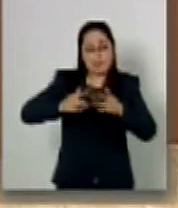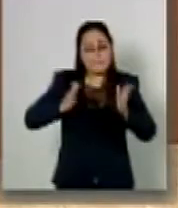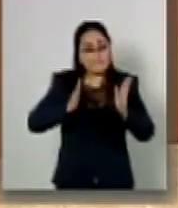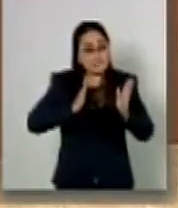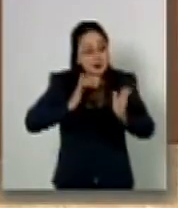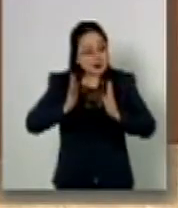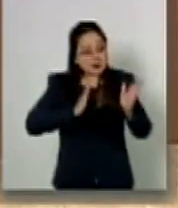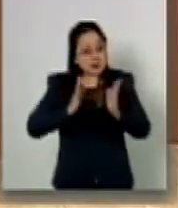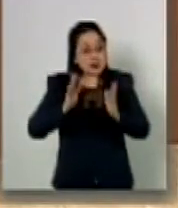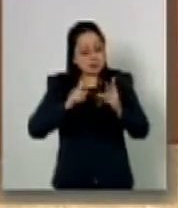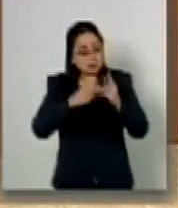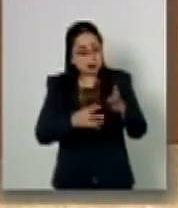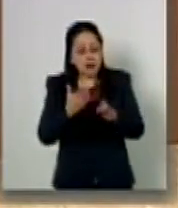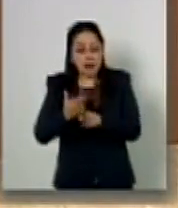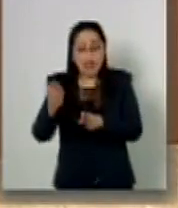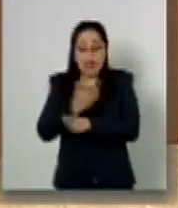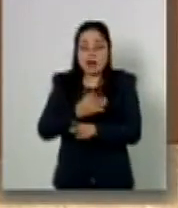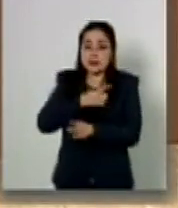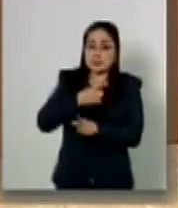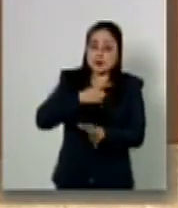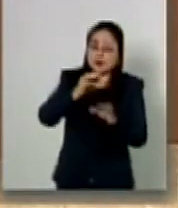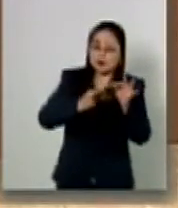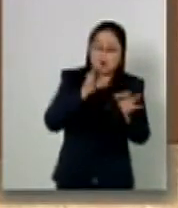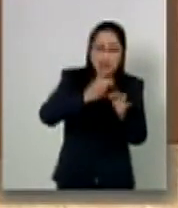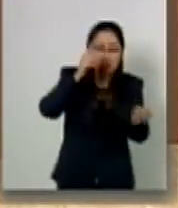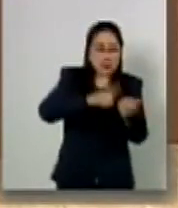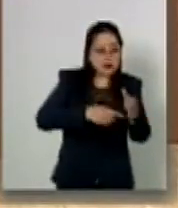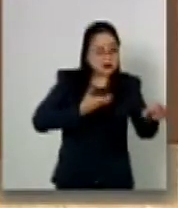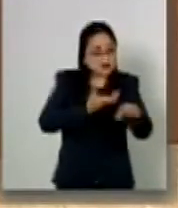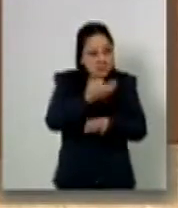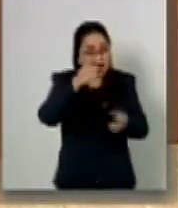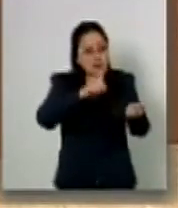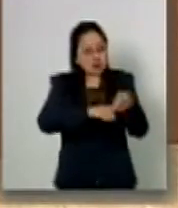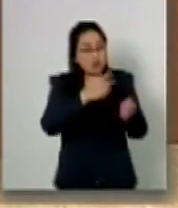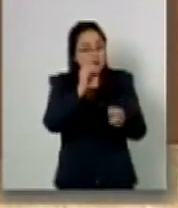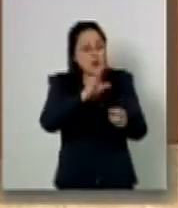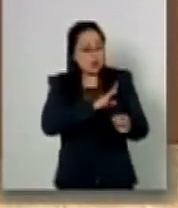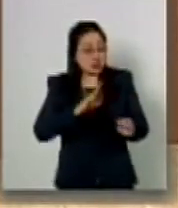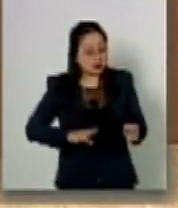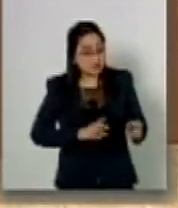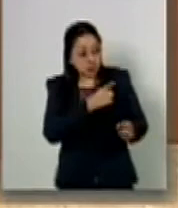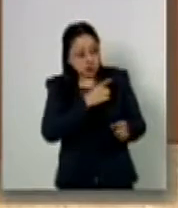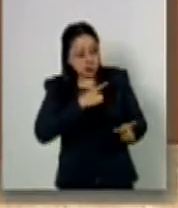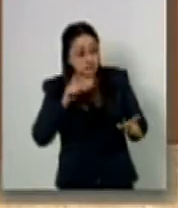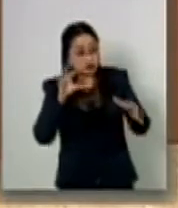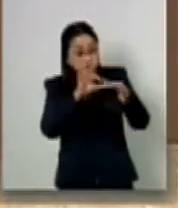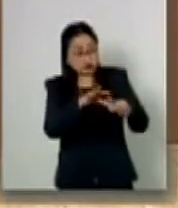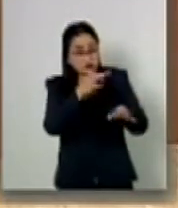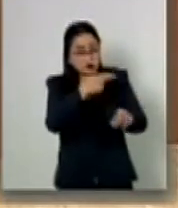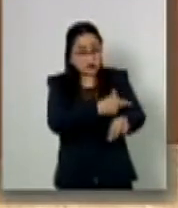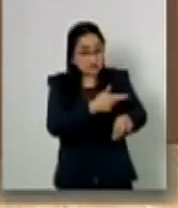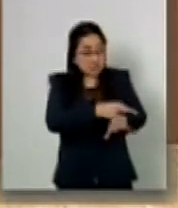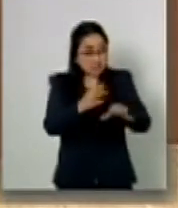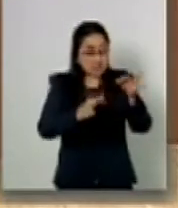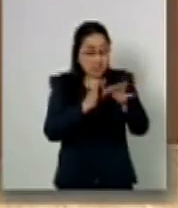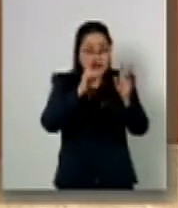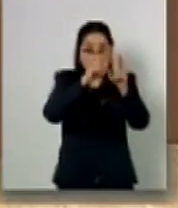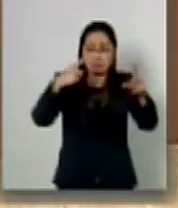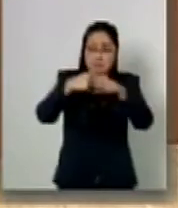tareas que originalmente debieron satisfacer las autoridades locales, es un tema controvertido,